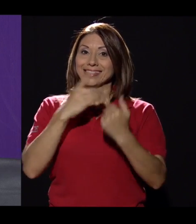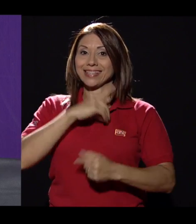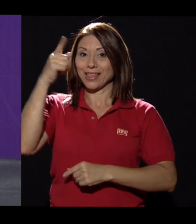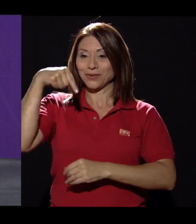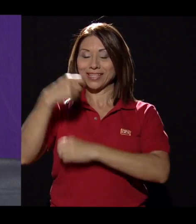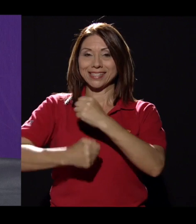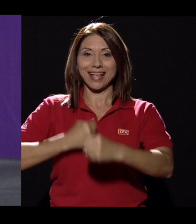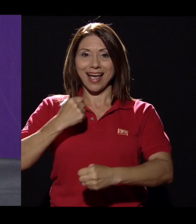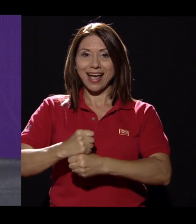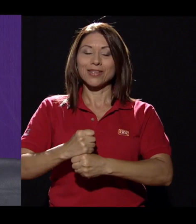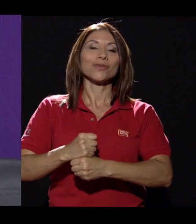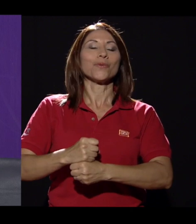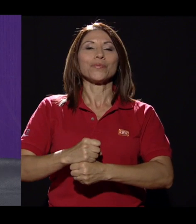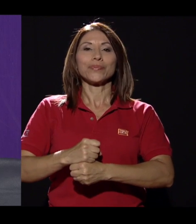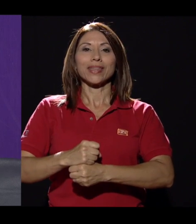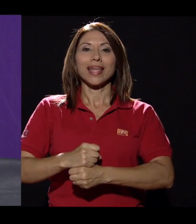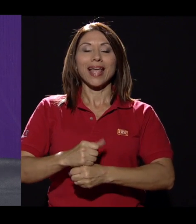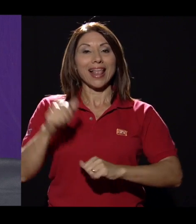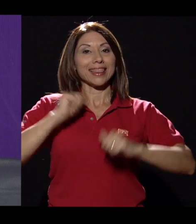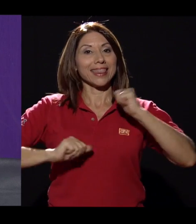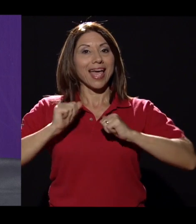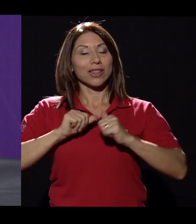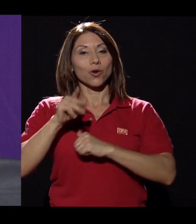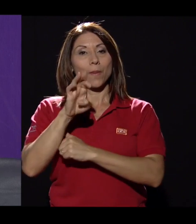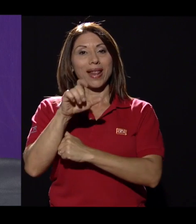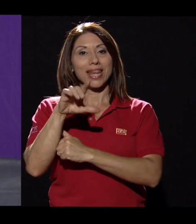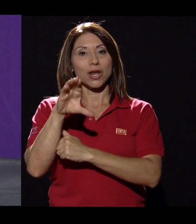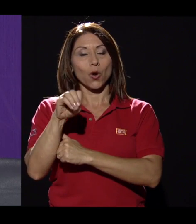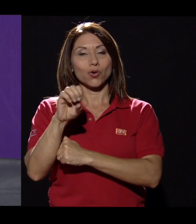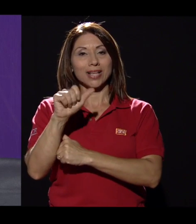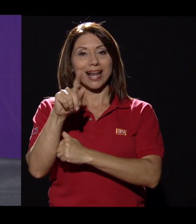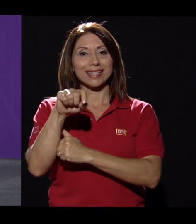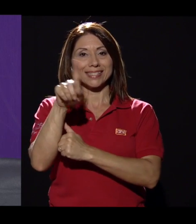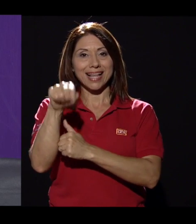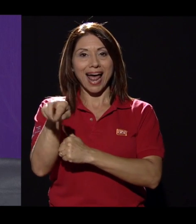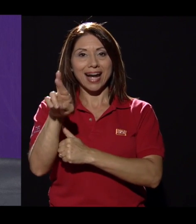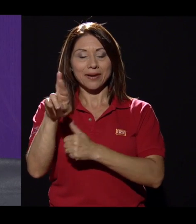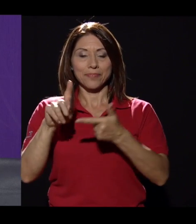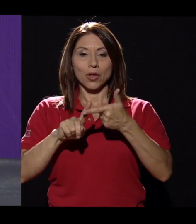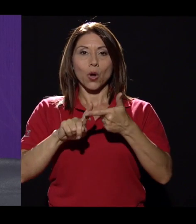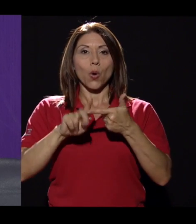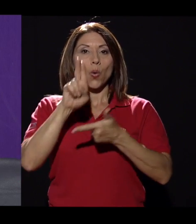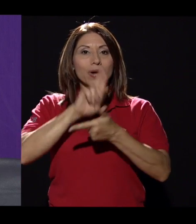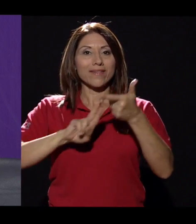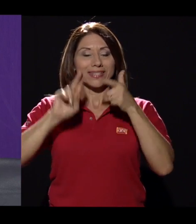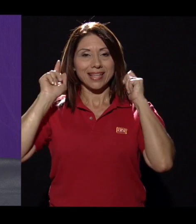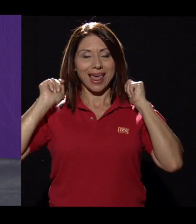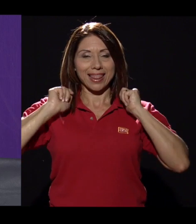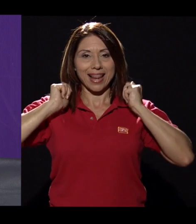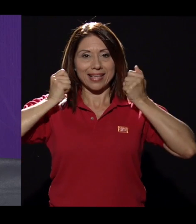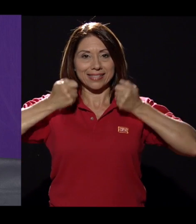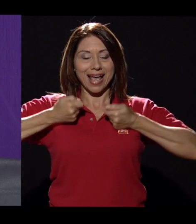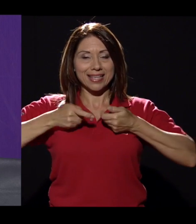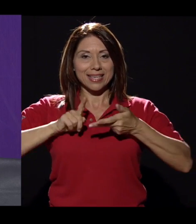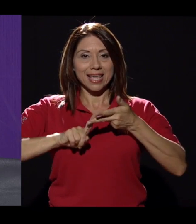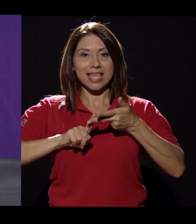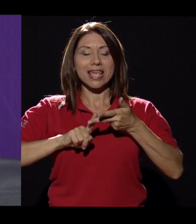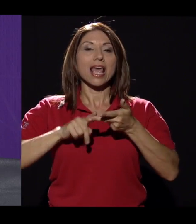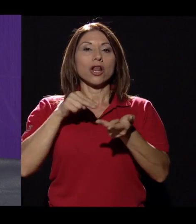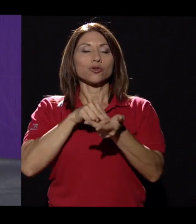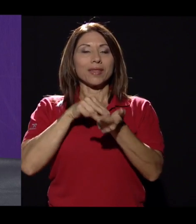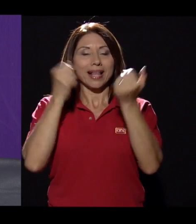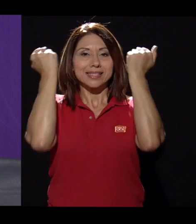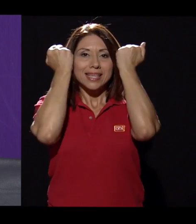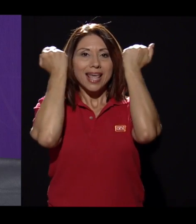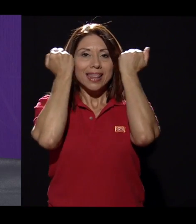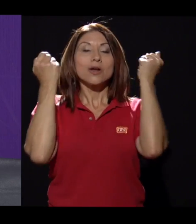Dios, este año se nos unieron el Teatro Amélico Salazar, la Universidad de La Salle y el Hospital Psiquiátrico